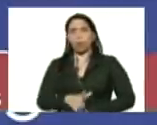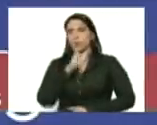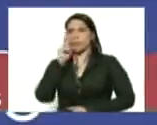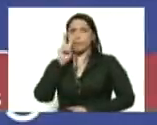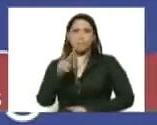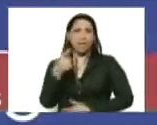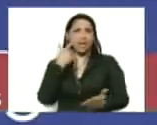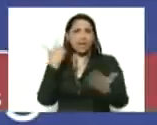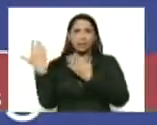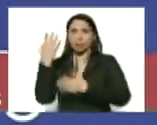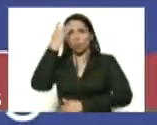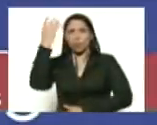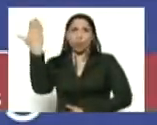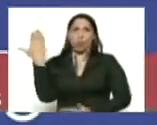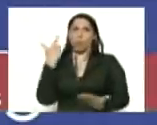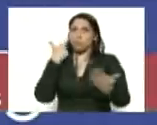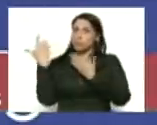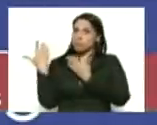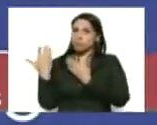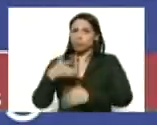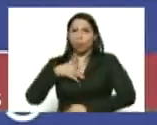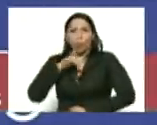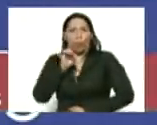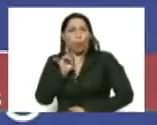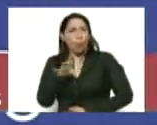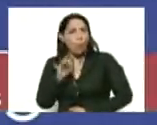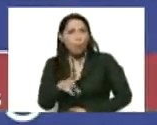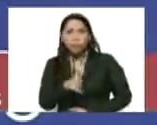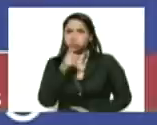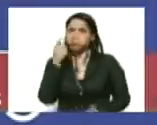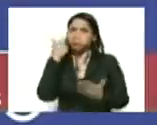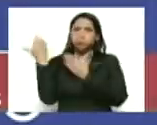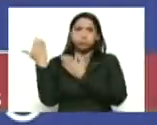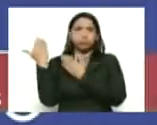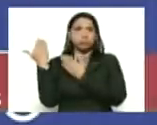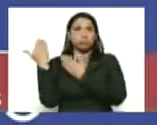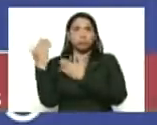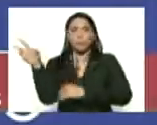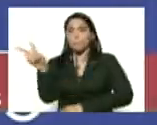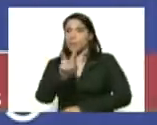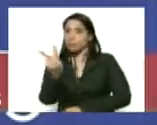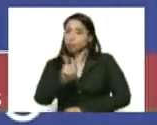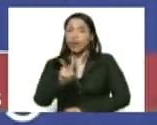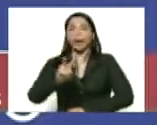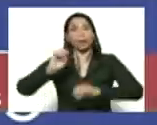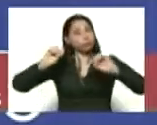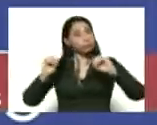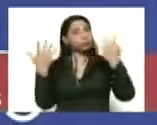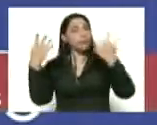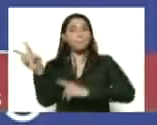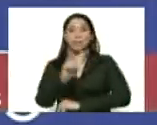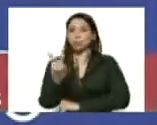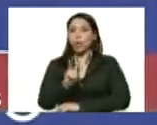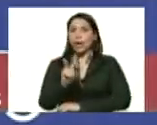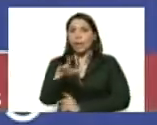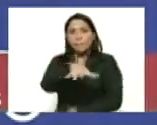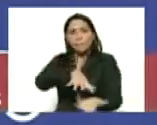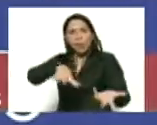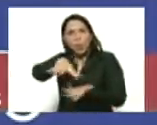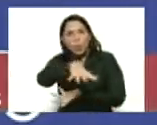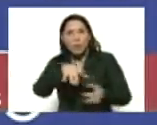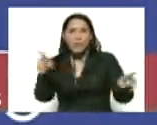¡Dios santo! ¡Qué dolor! ¡Qué dolor! Venezuela. Hemos salvado a Venezuela de situaciones como esta.